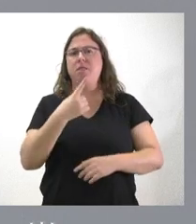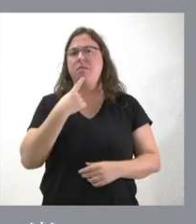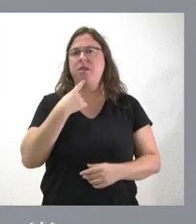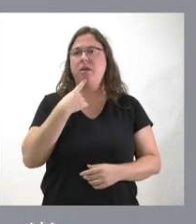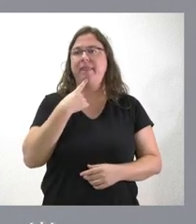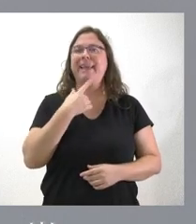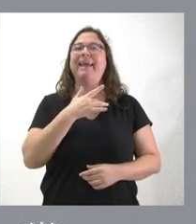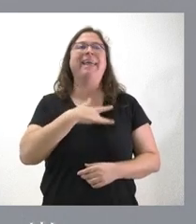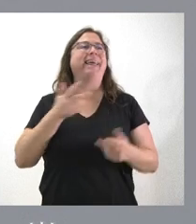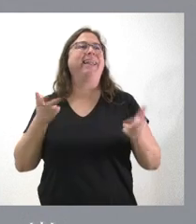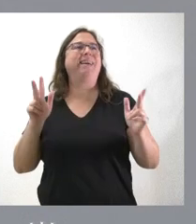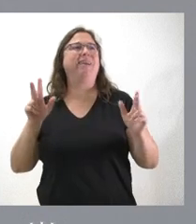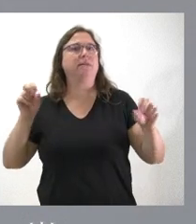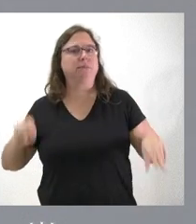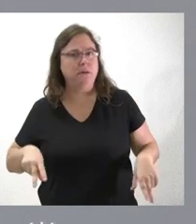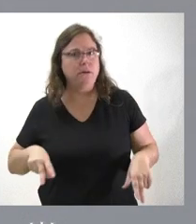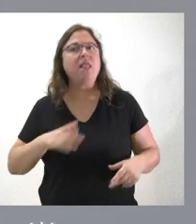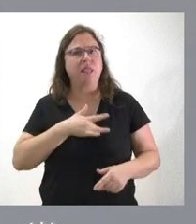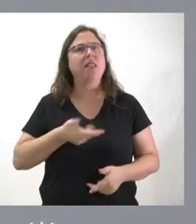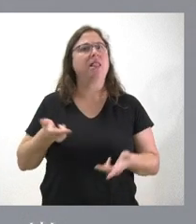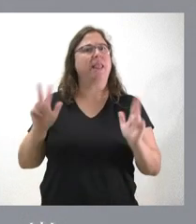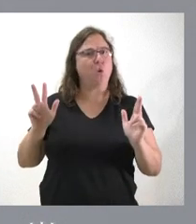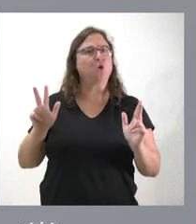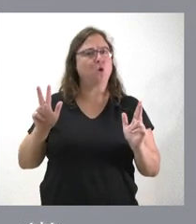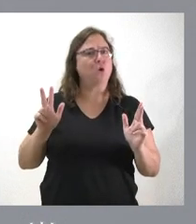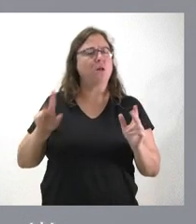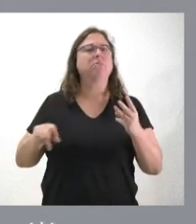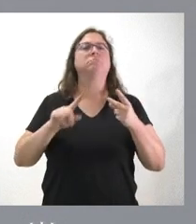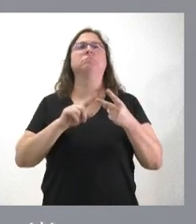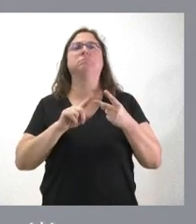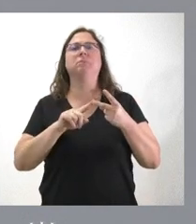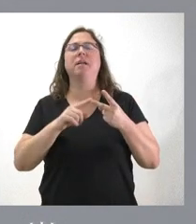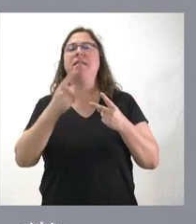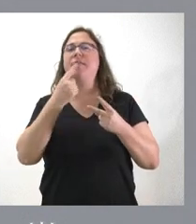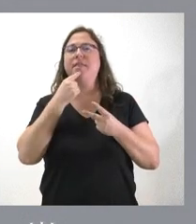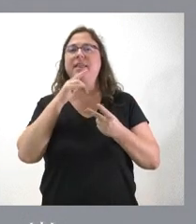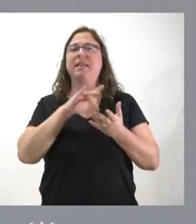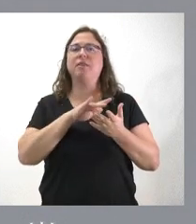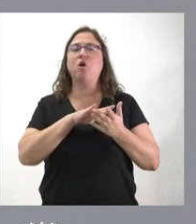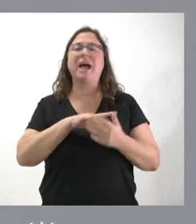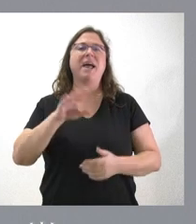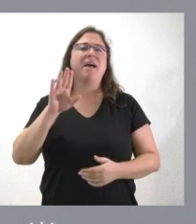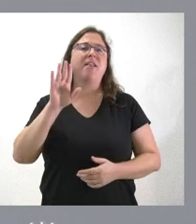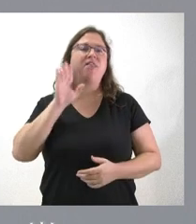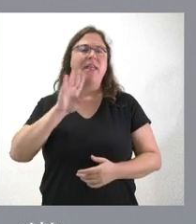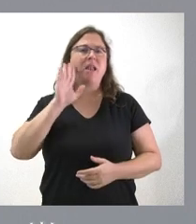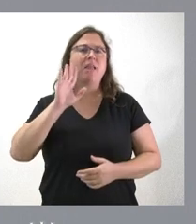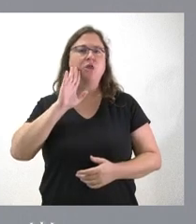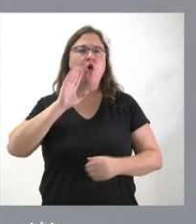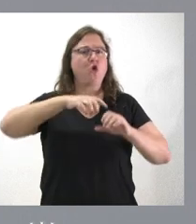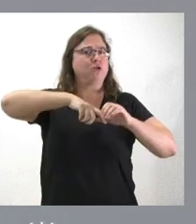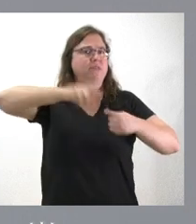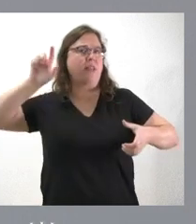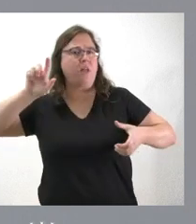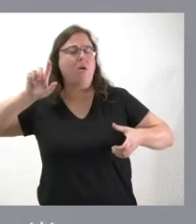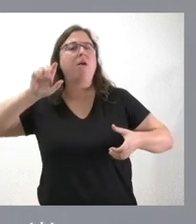indultos y los hubo, negar que iba a haber eliminación del delito de sedición y lo hubo,